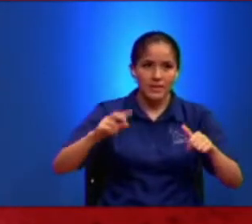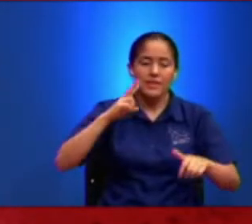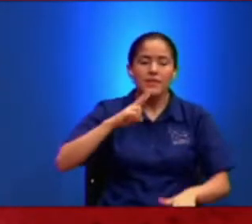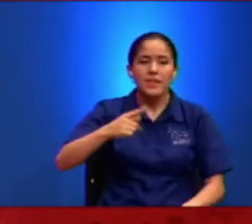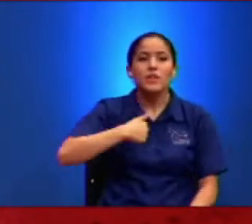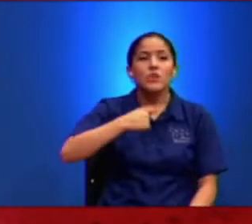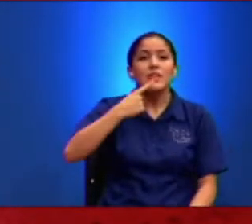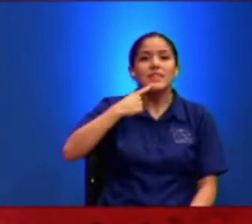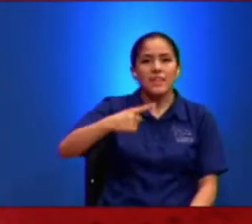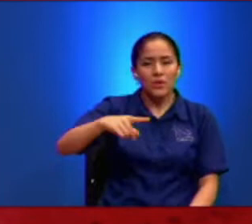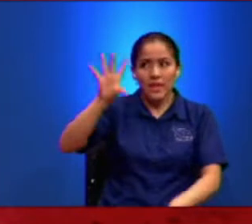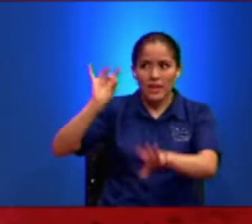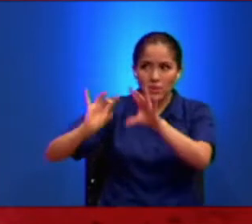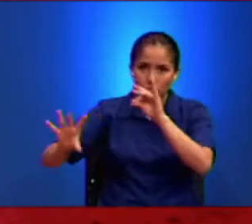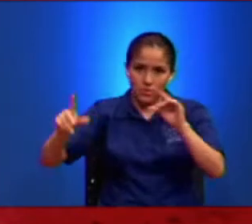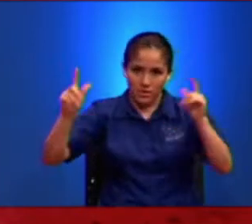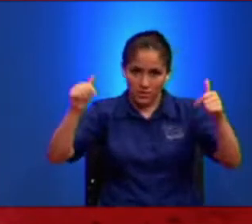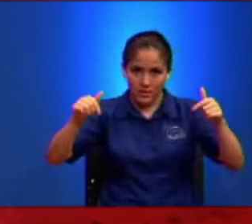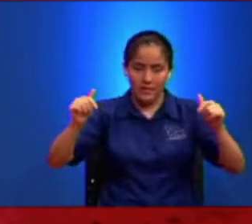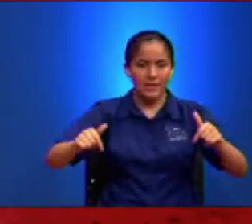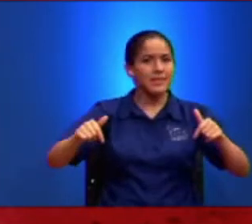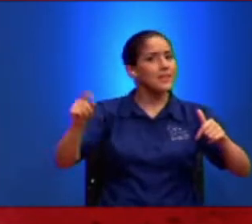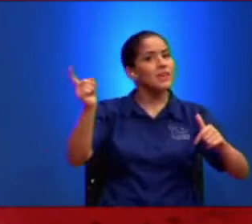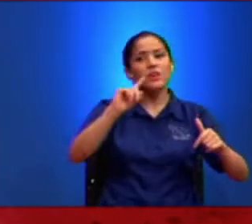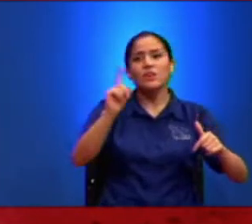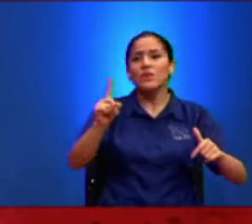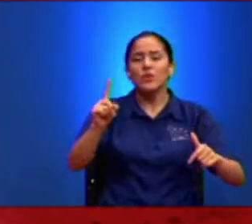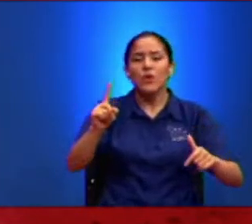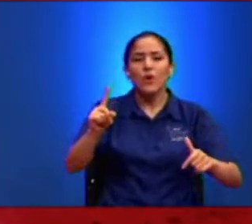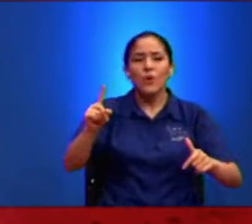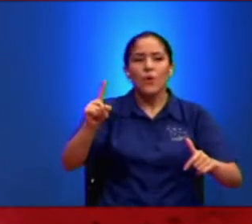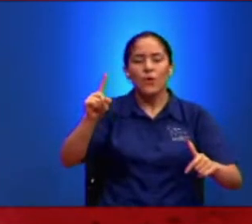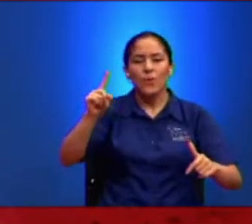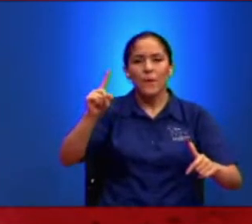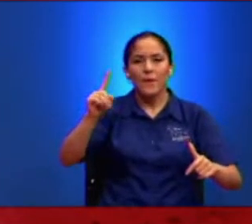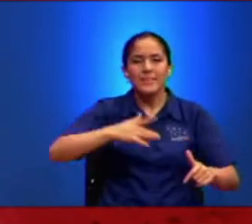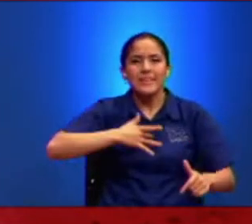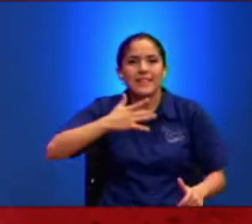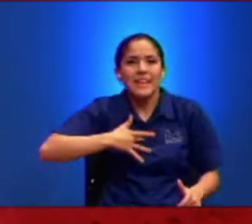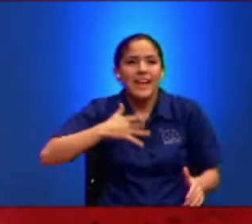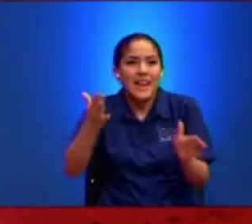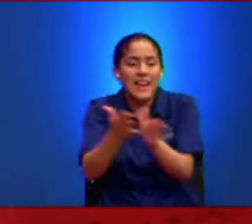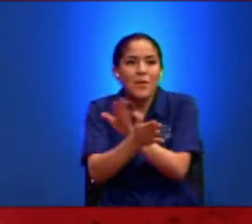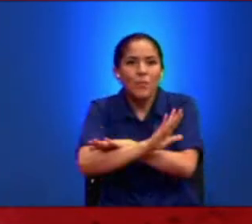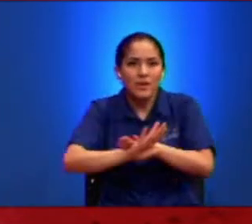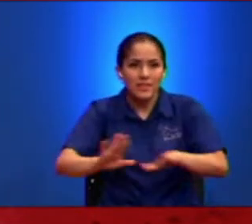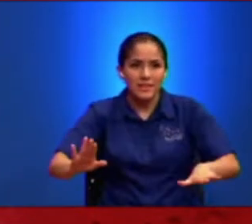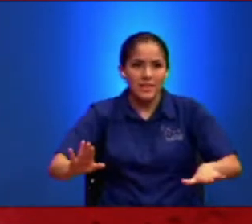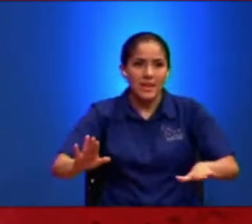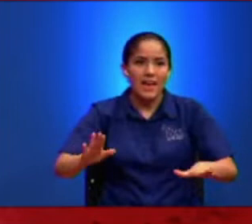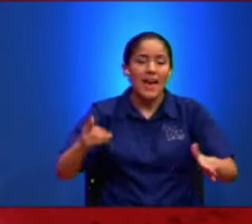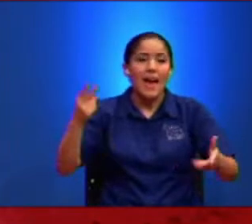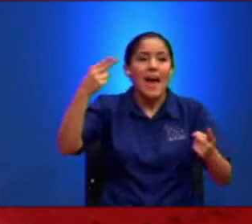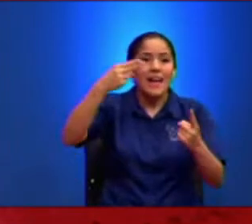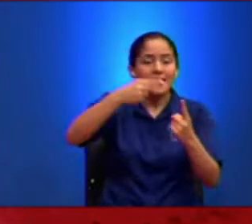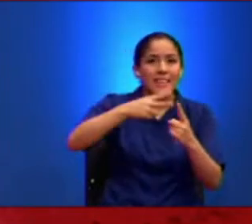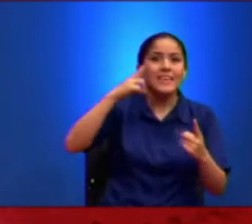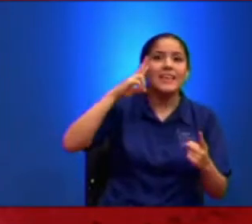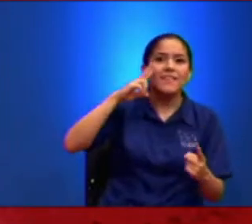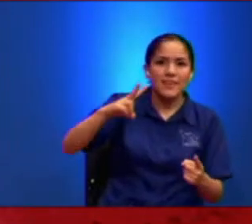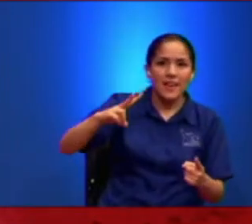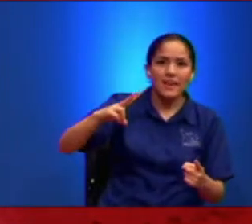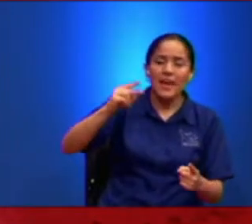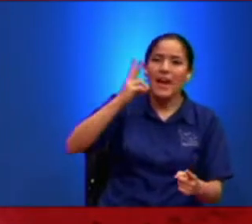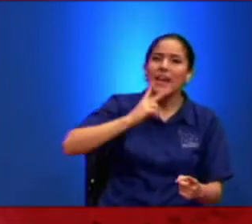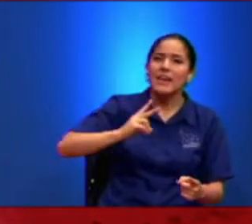Os Digo Que Algunos De Los Que Están Aquí No Probarán La Muerte Hasta Que Vean Al Hijo Del Hombre Venir En